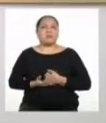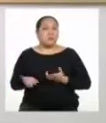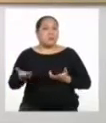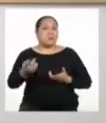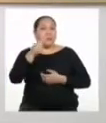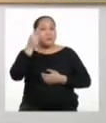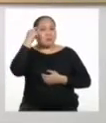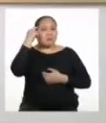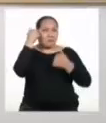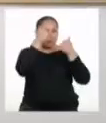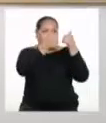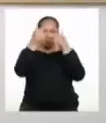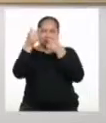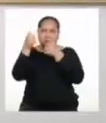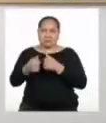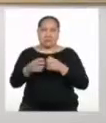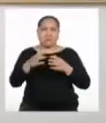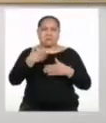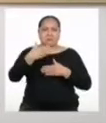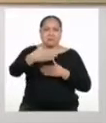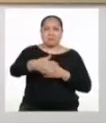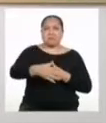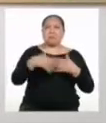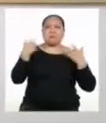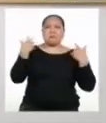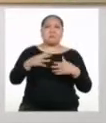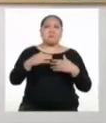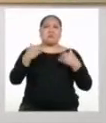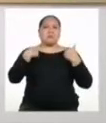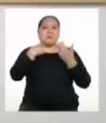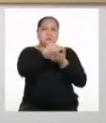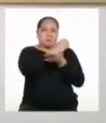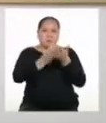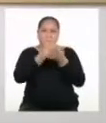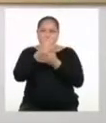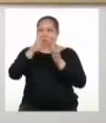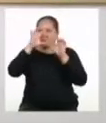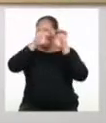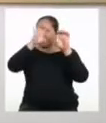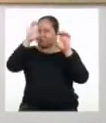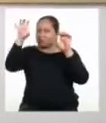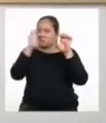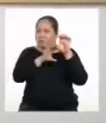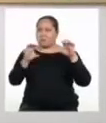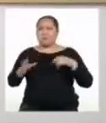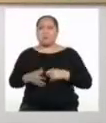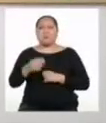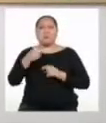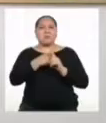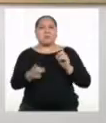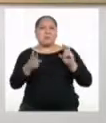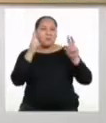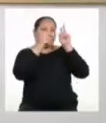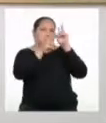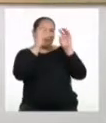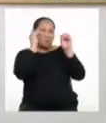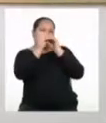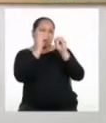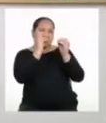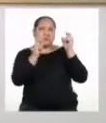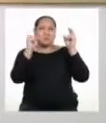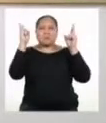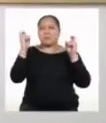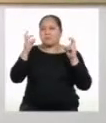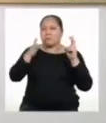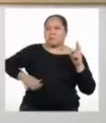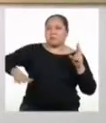Creo que está súper que hayas avanzado tanto. Ya tienes las secciones y todo. Pero mi recomendación sería darle una revisada al tema